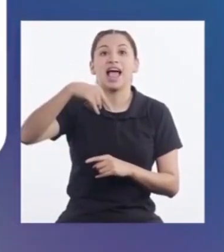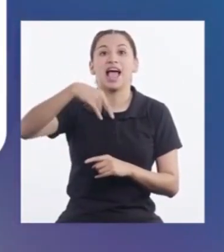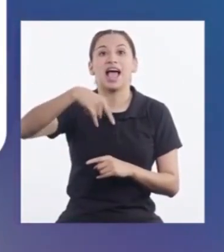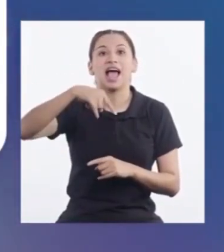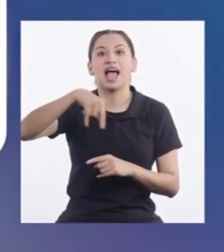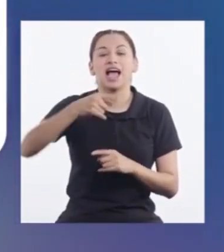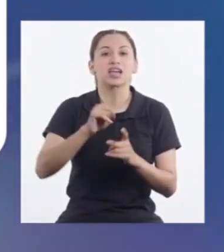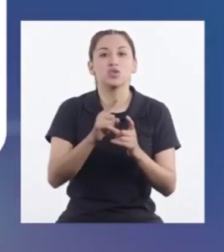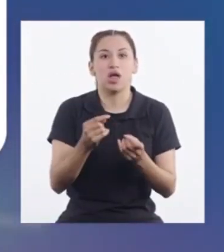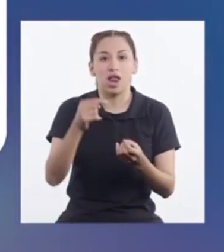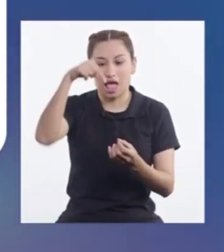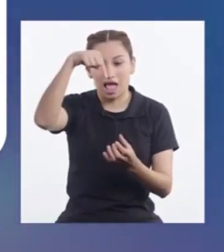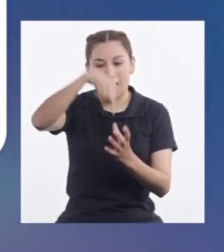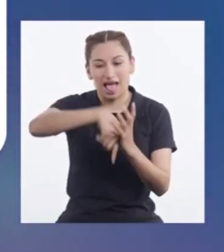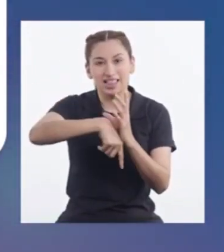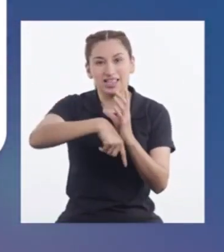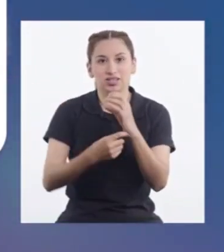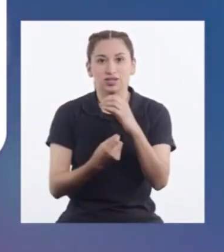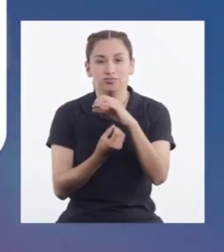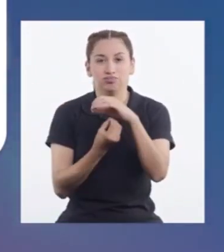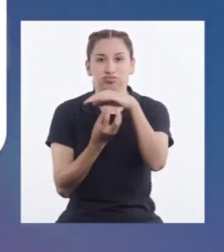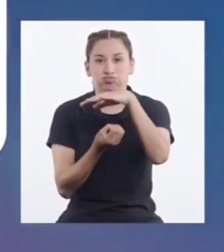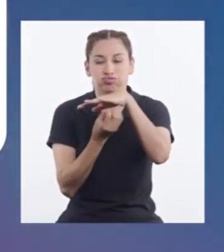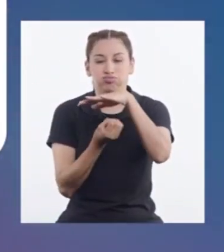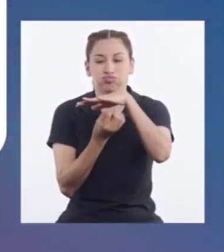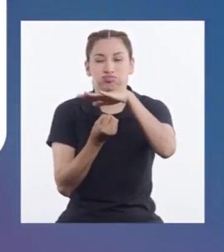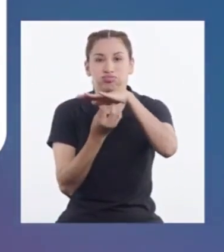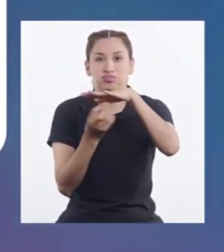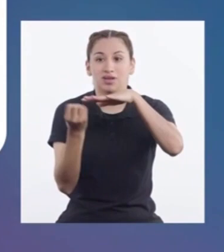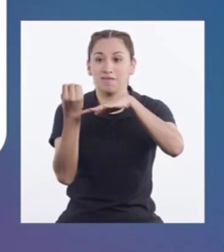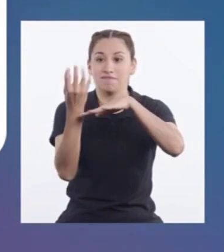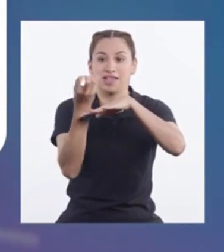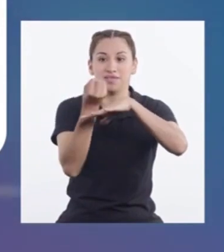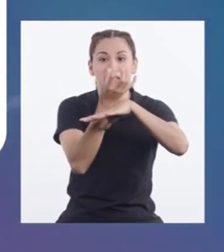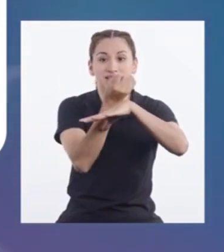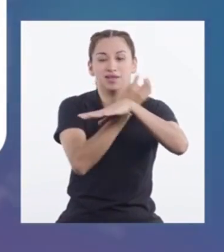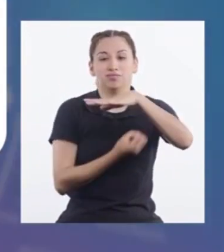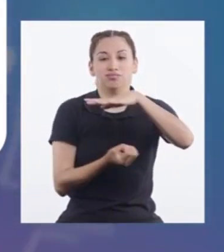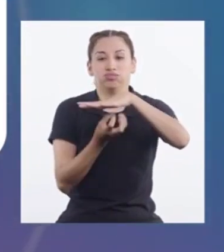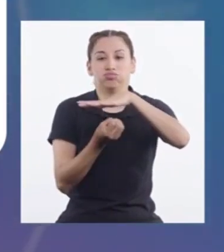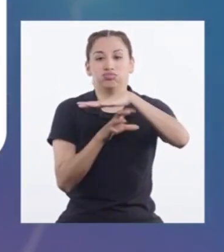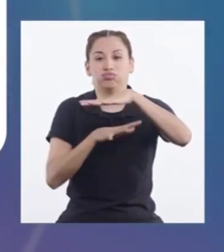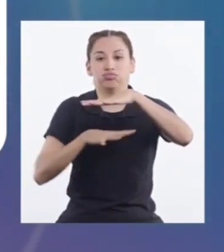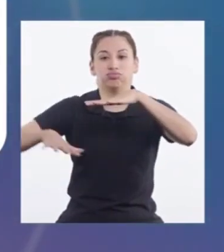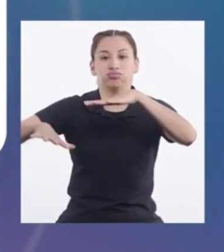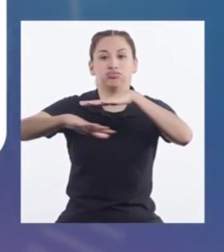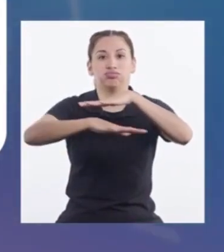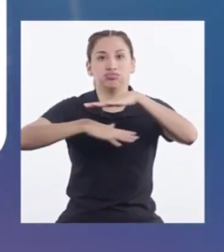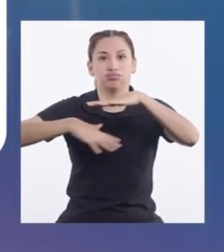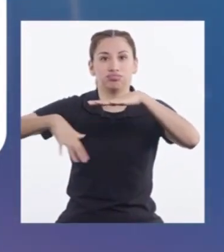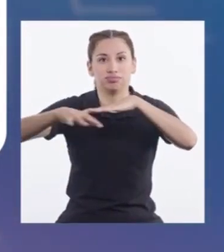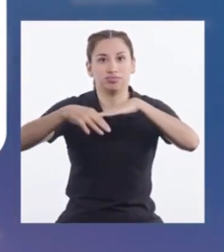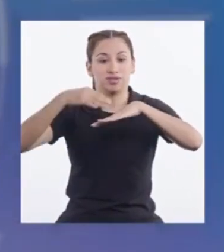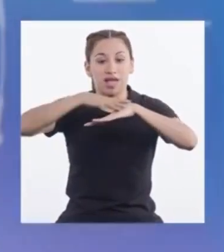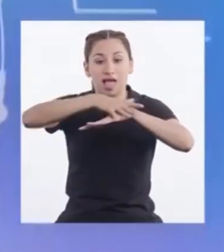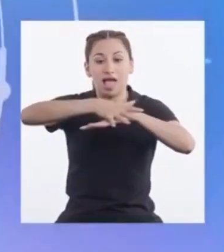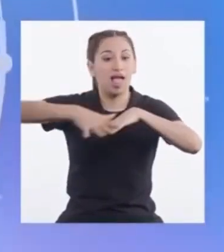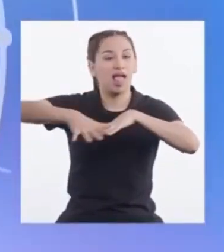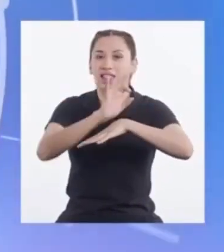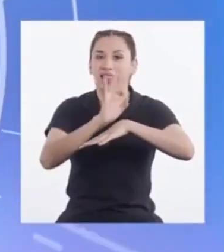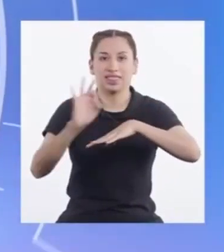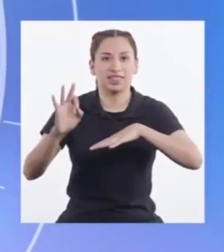Que asegura La humedad De las raíces De las plantas Y elimina El exceso De agua En el suelo